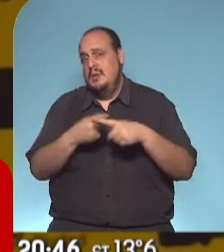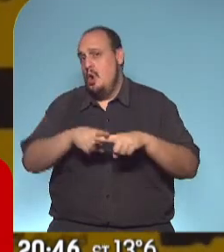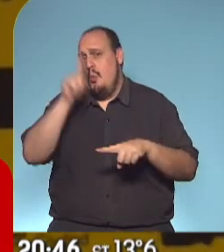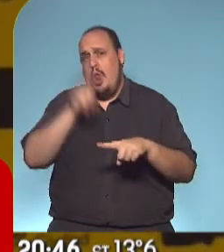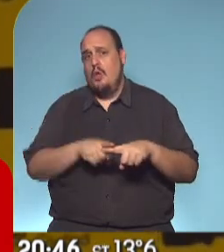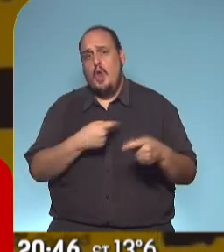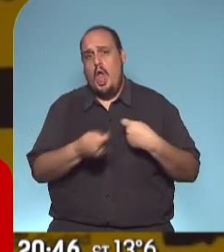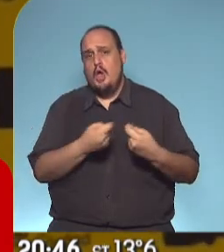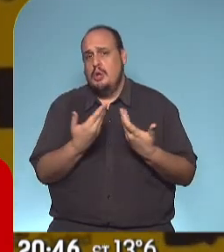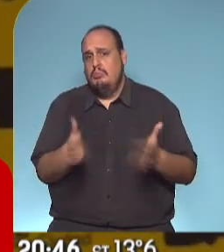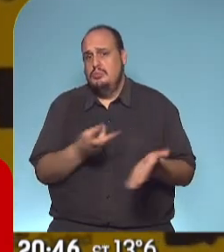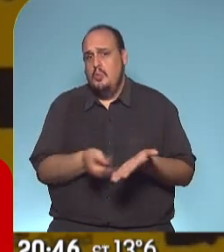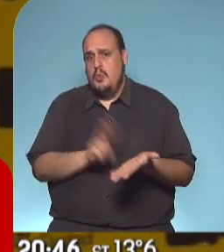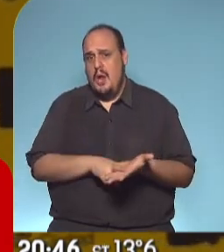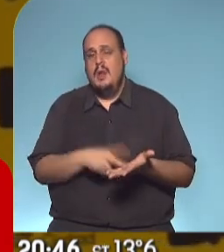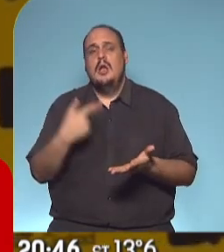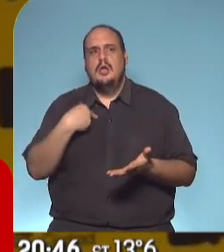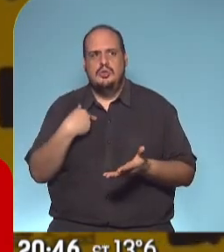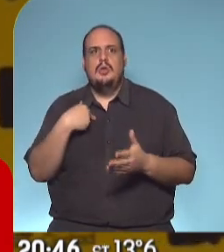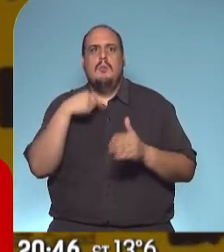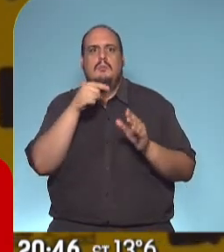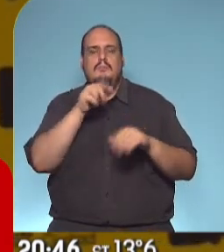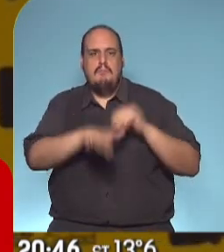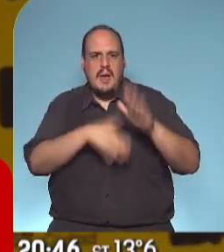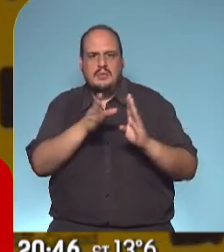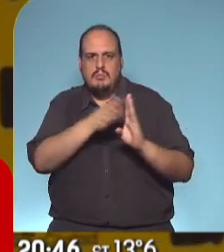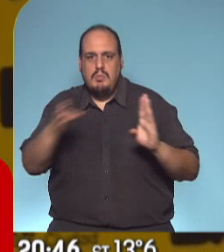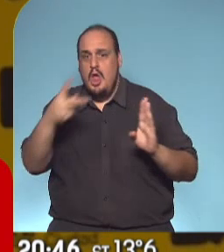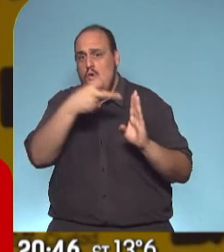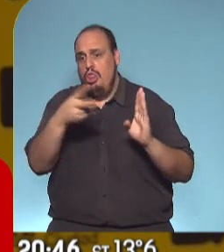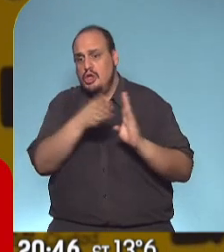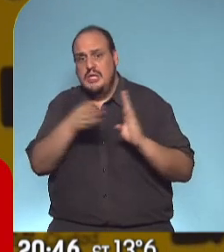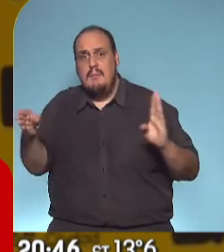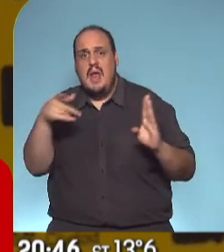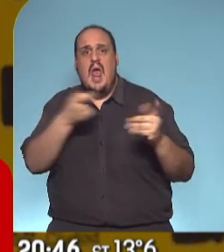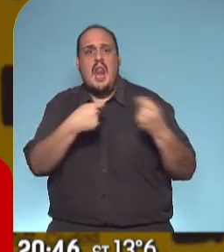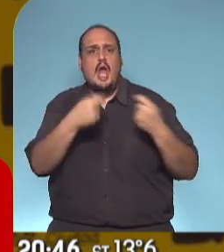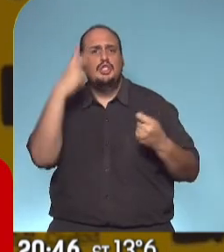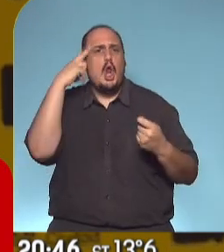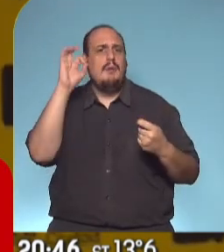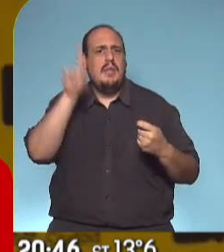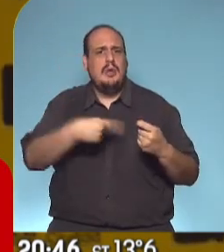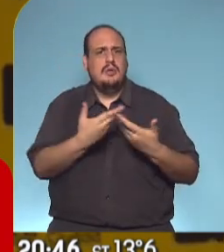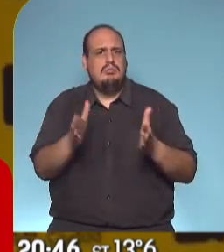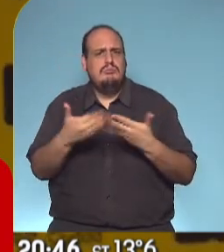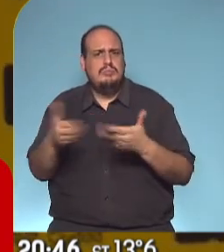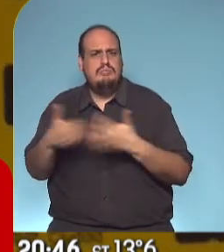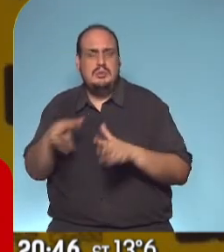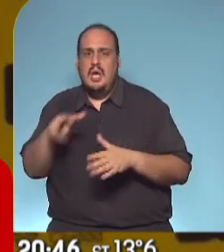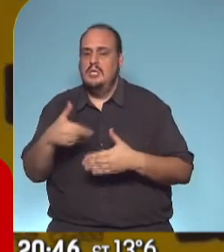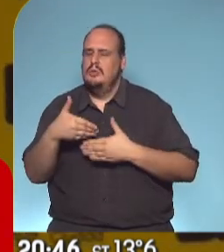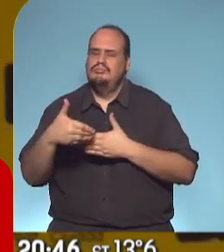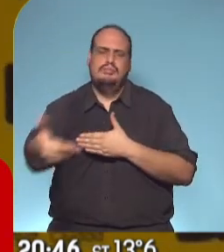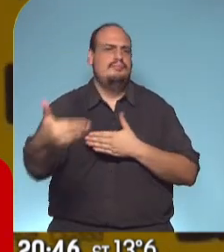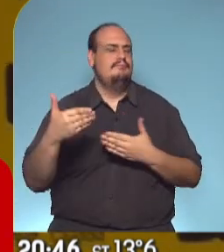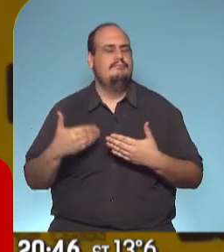planteamos, donde dimos fecha y hora exacta de cada paso, en dos semanas vas a tener más del 90% de los comercios de la ciudad abiertos. Es un avance enorme.